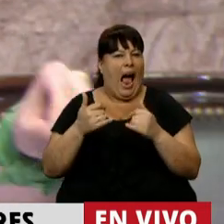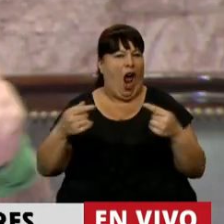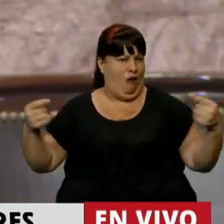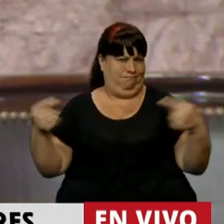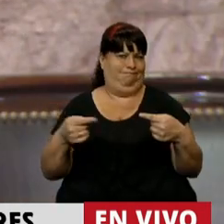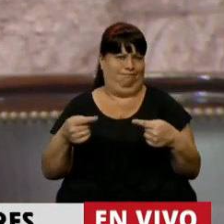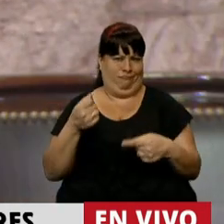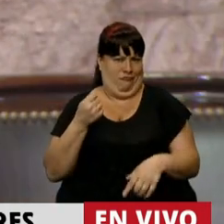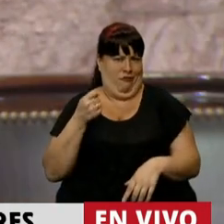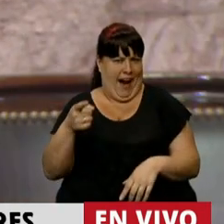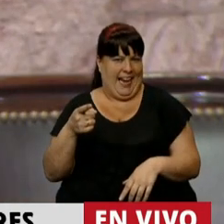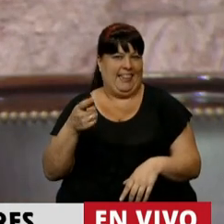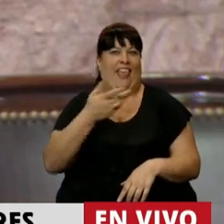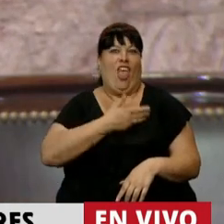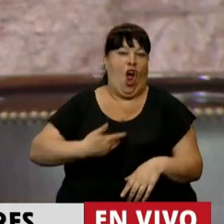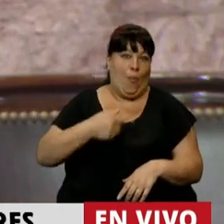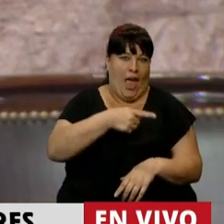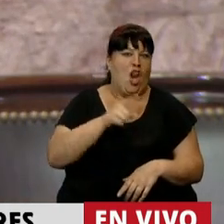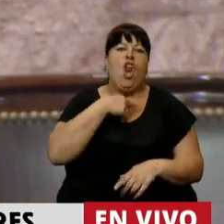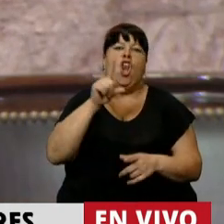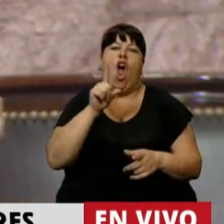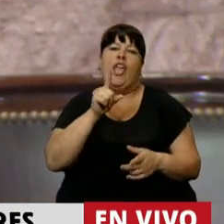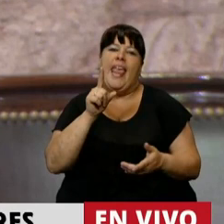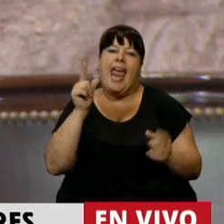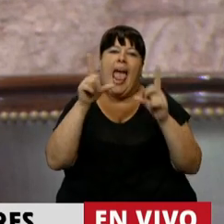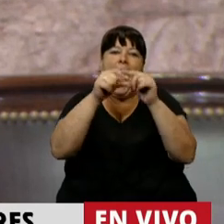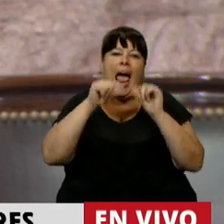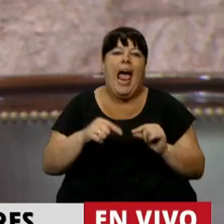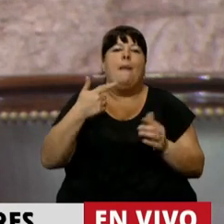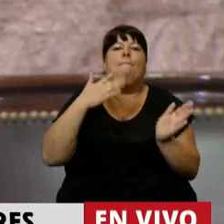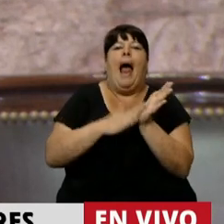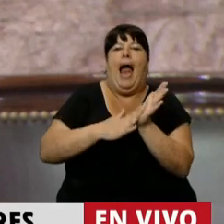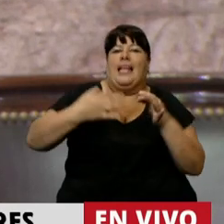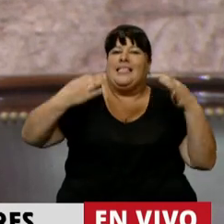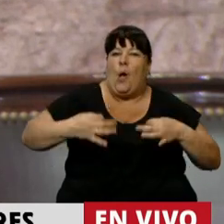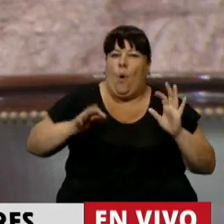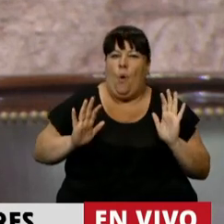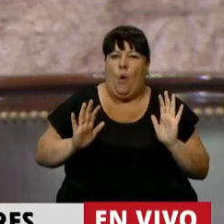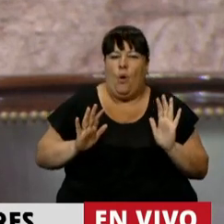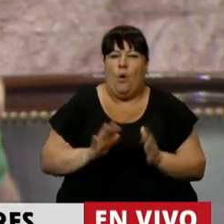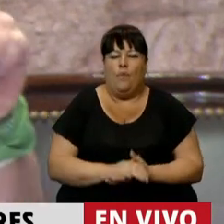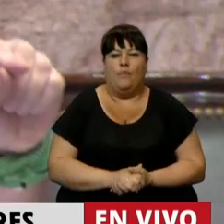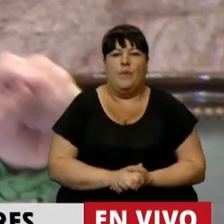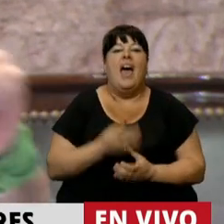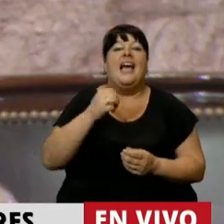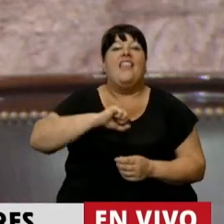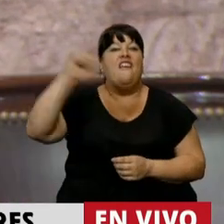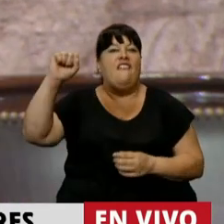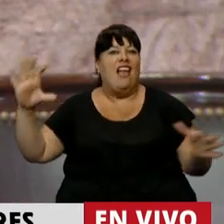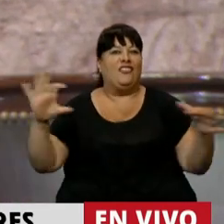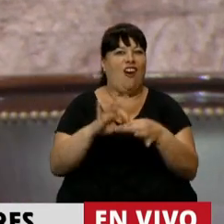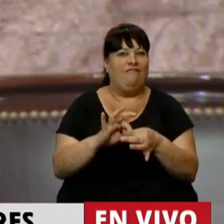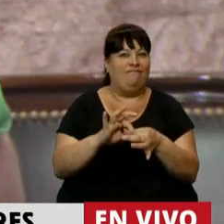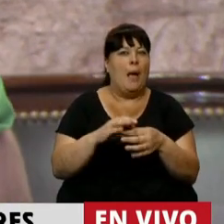oposición del oficialismo a incorporar una cláusula de garantía de inflación